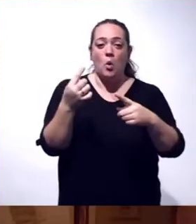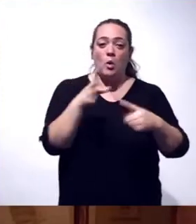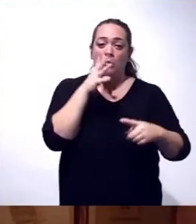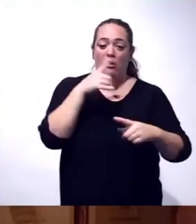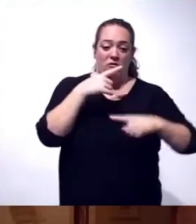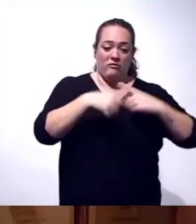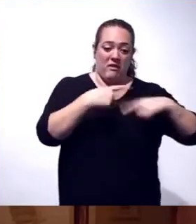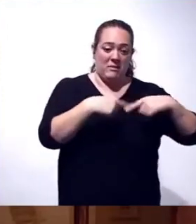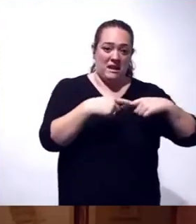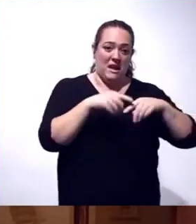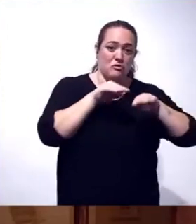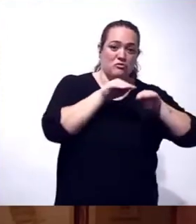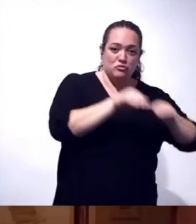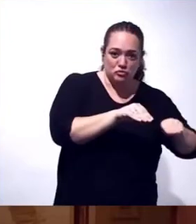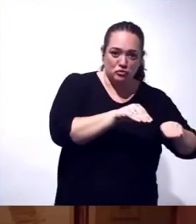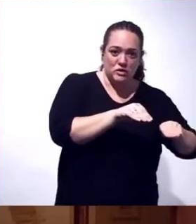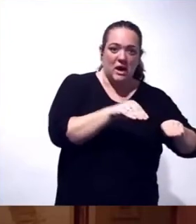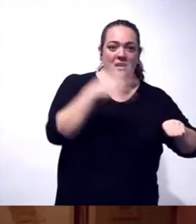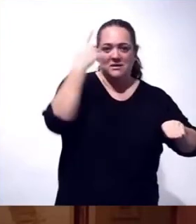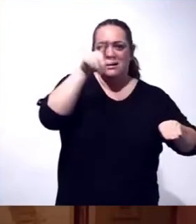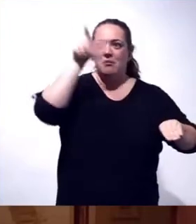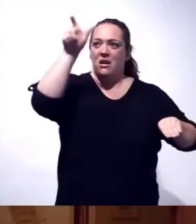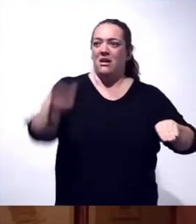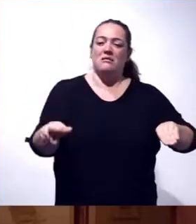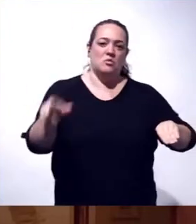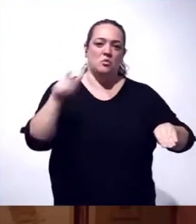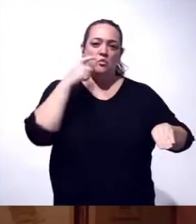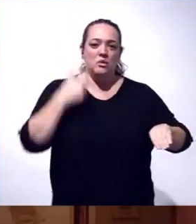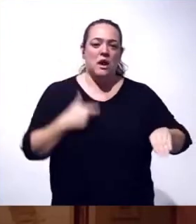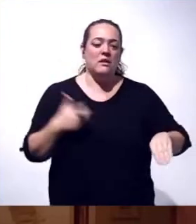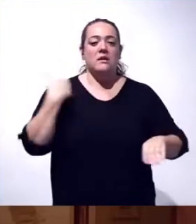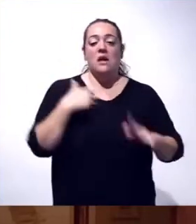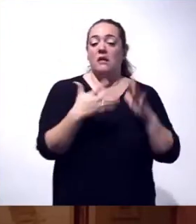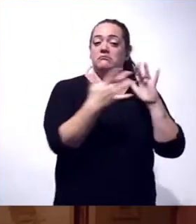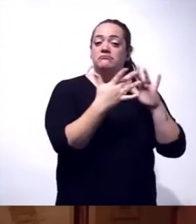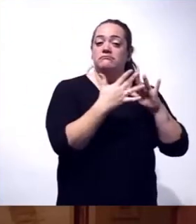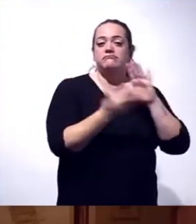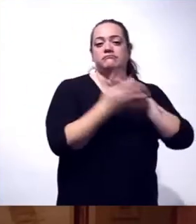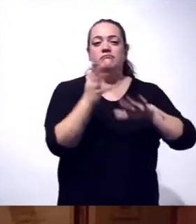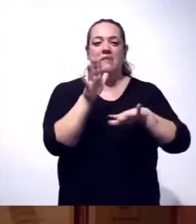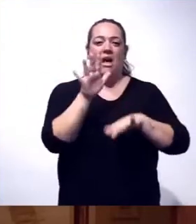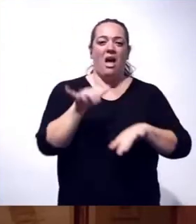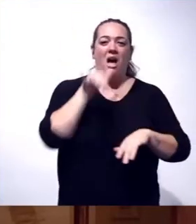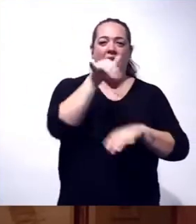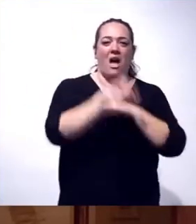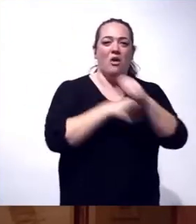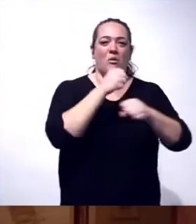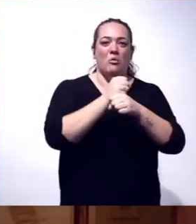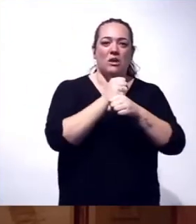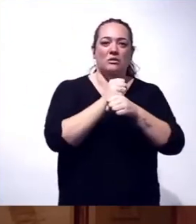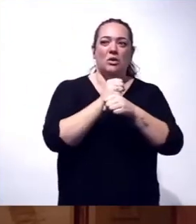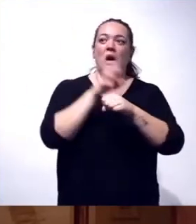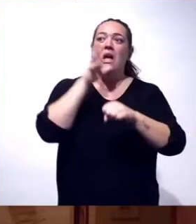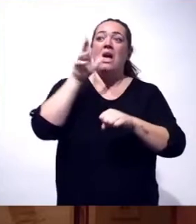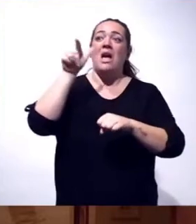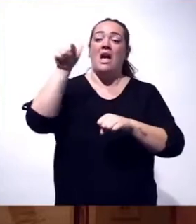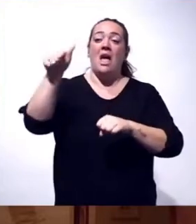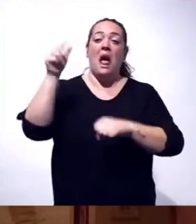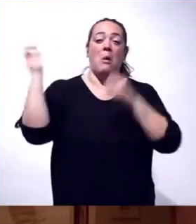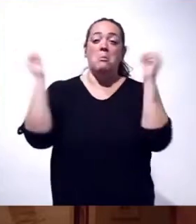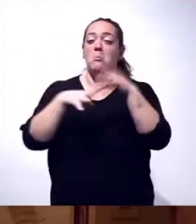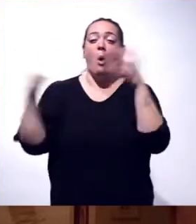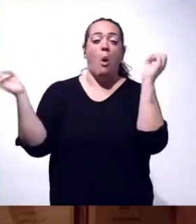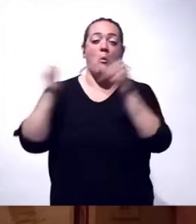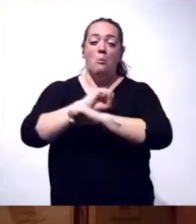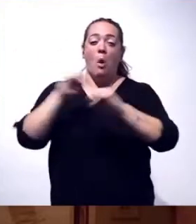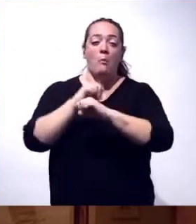familiar que está en Ucrania, con el que hemos contactado y sabemos que se dirigía al aeropuerto, que ha habido bombardeo y ha regresado a Kiev. Por tanto,